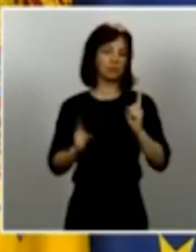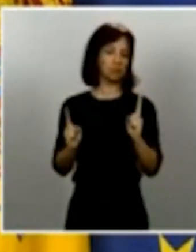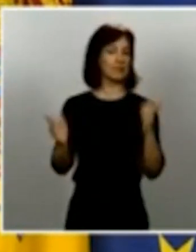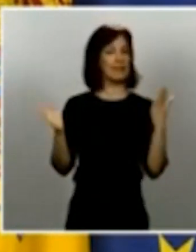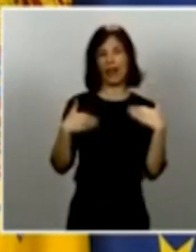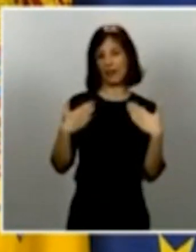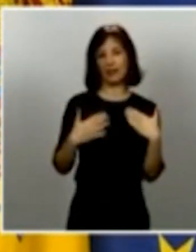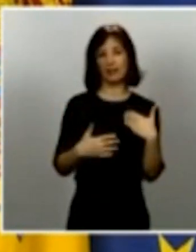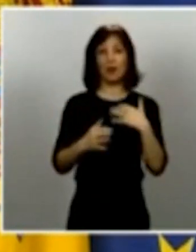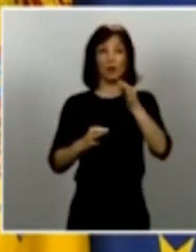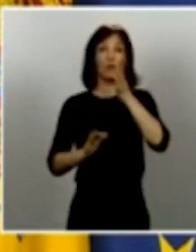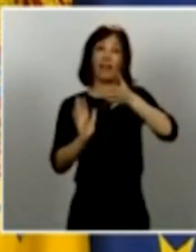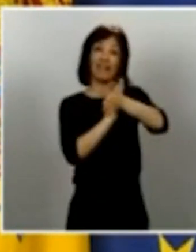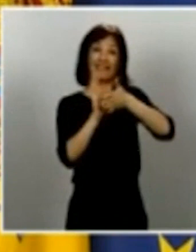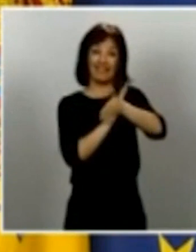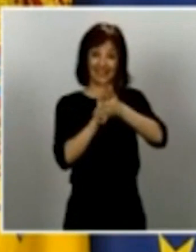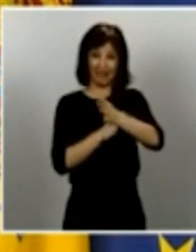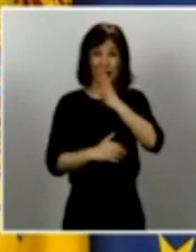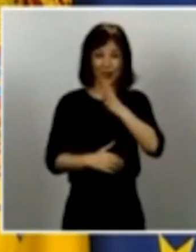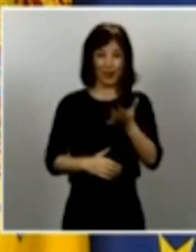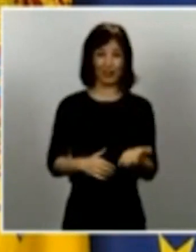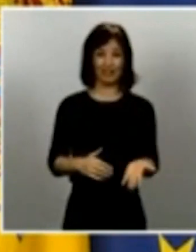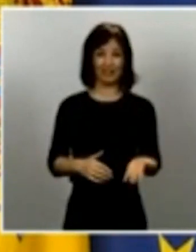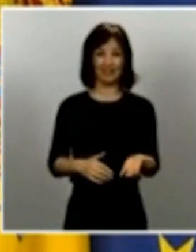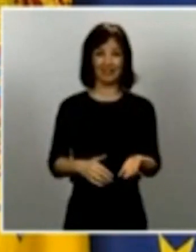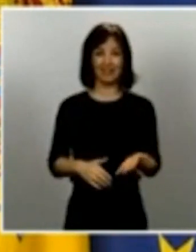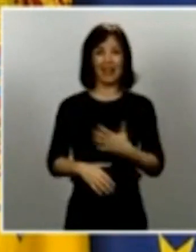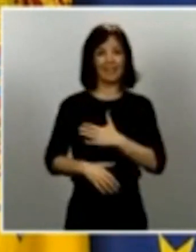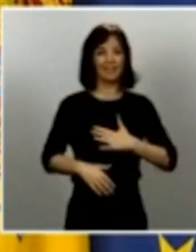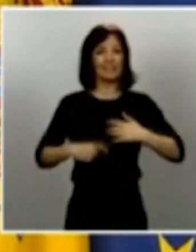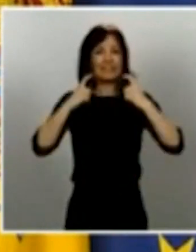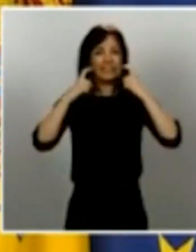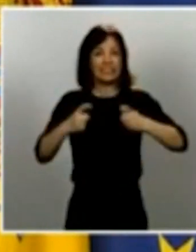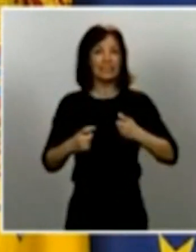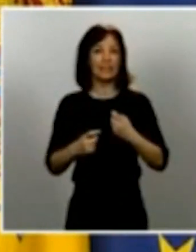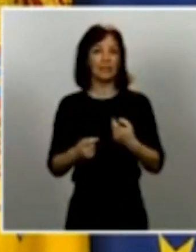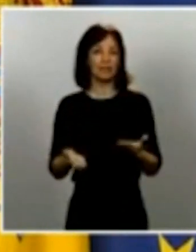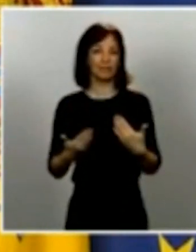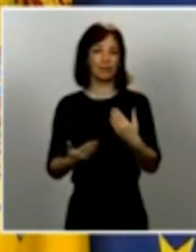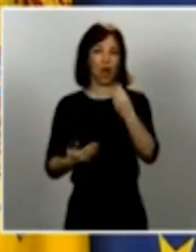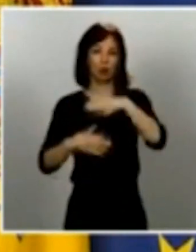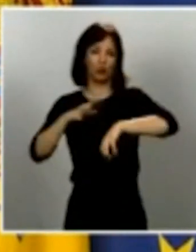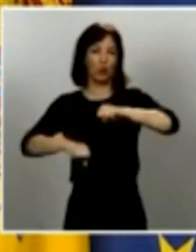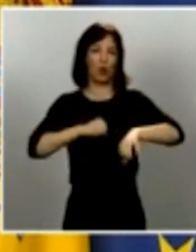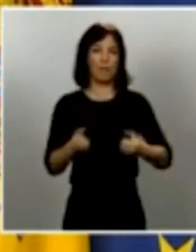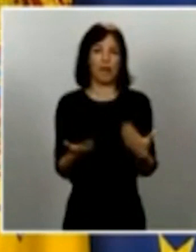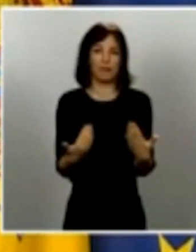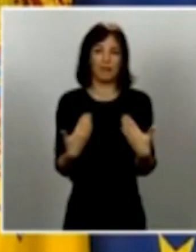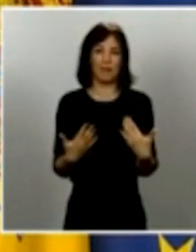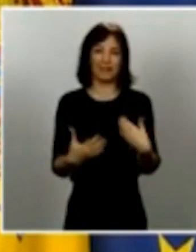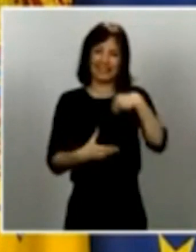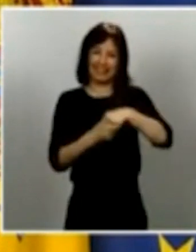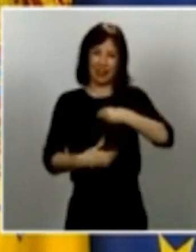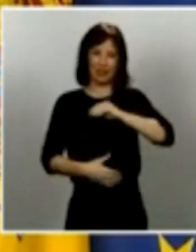expresar en nuestra exposición. Se trata, por tanto, de intentar estimular el consumo, la demanda interna, fundamentalmente cuando la movilidad